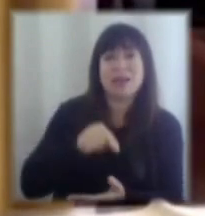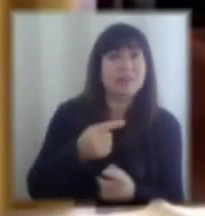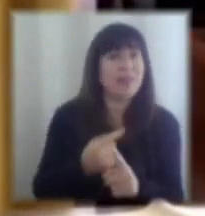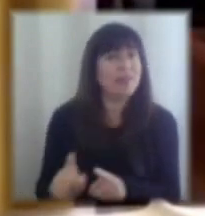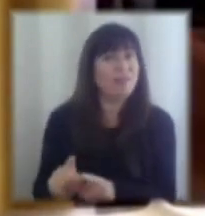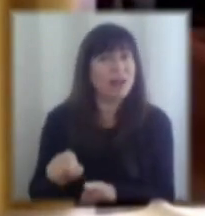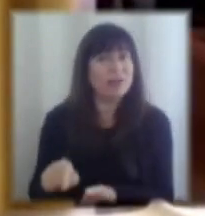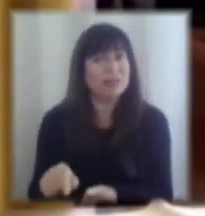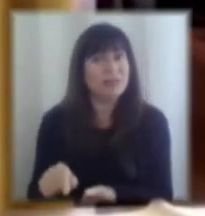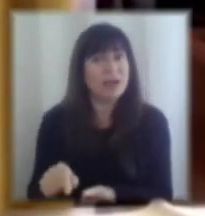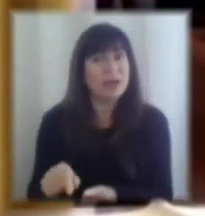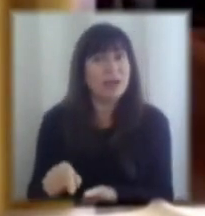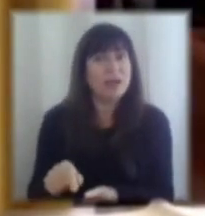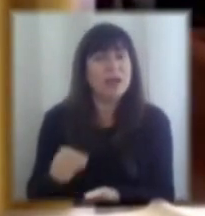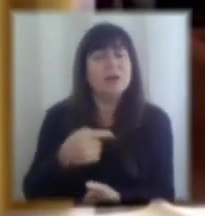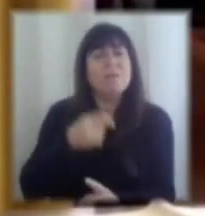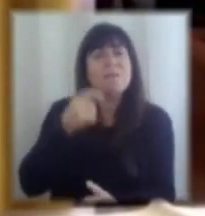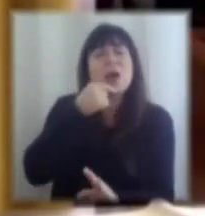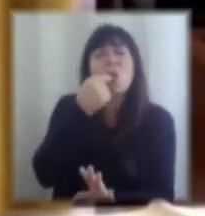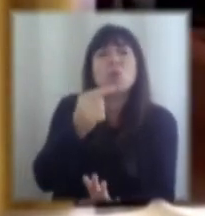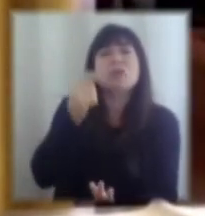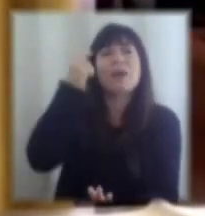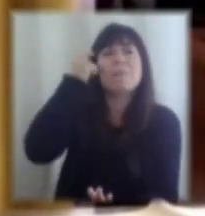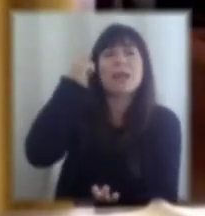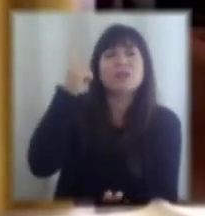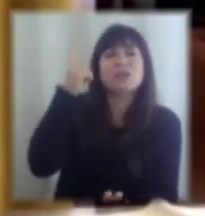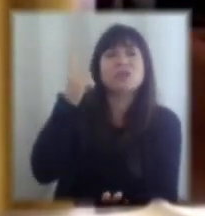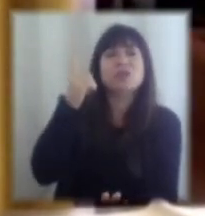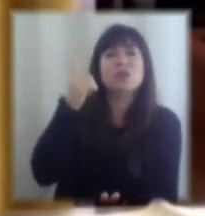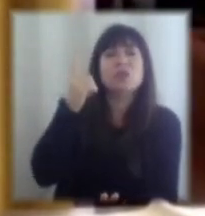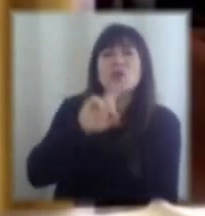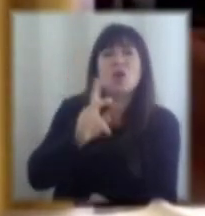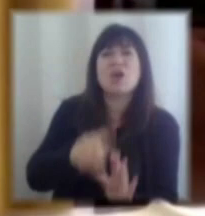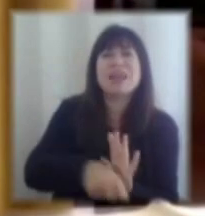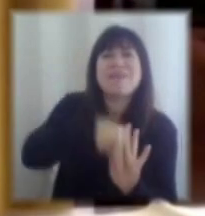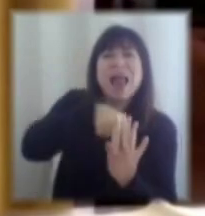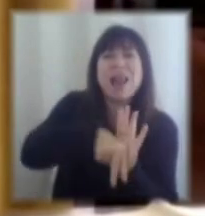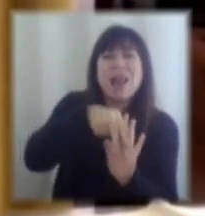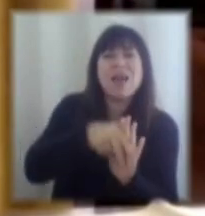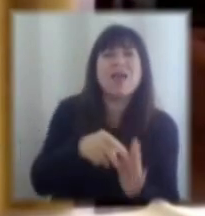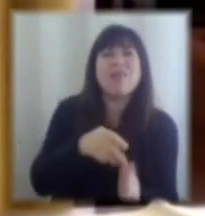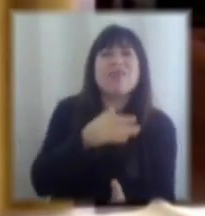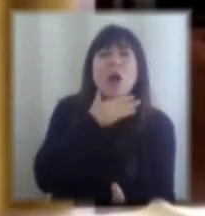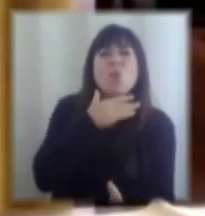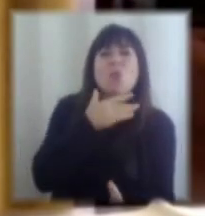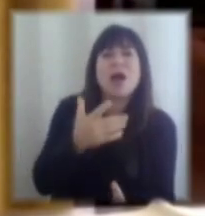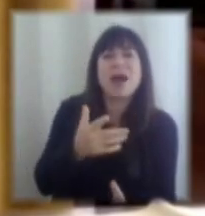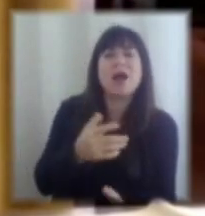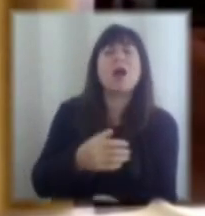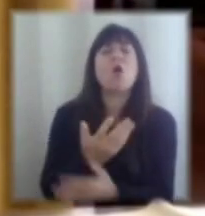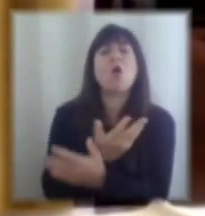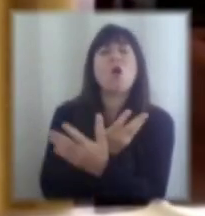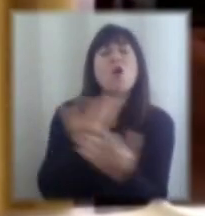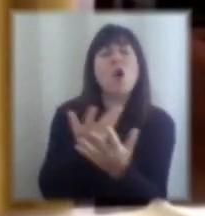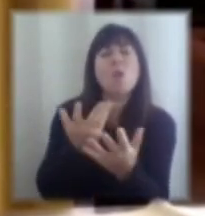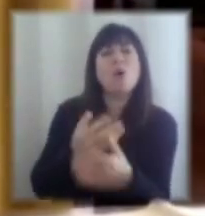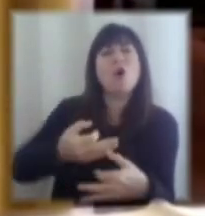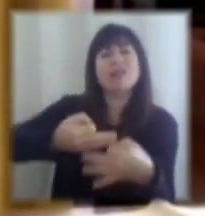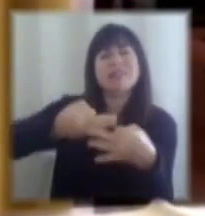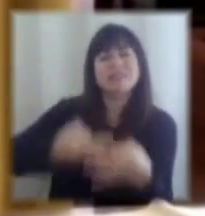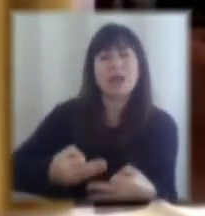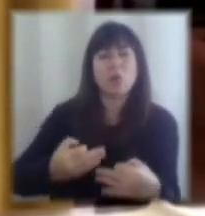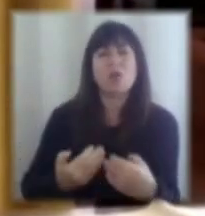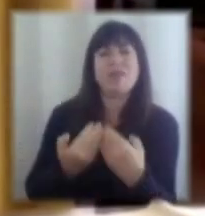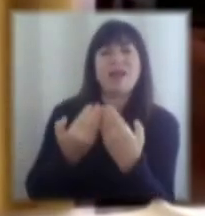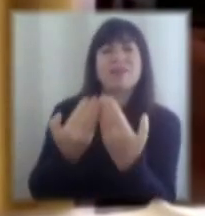Entonces, la pregunta de fondo aquí me parece a mí no es tanto por el nivel de deuda, sino que en cómo aseguramos que no de forma transitoria donde